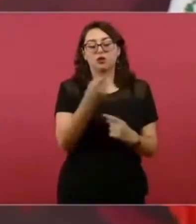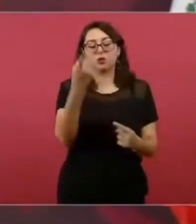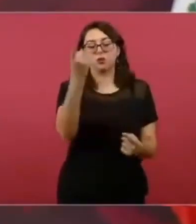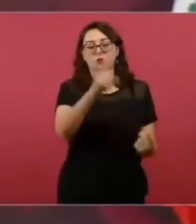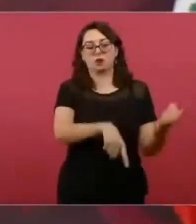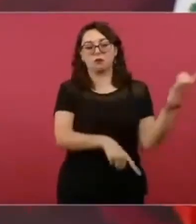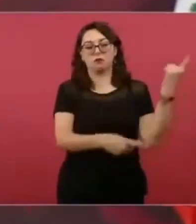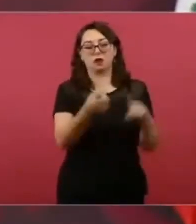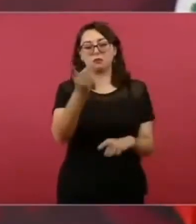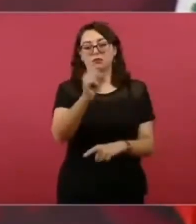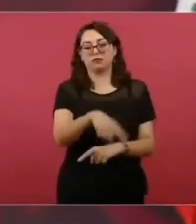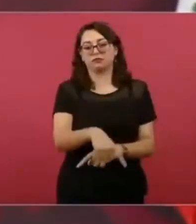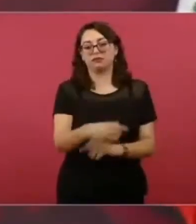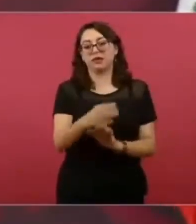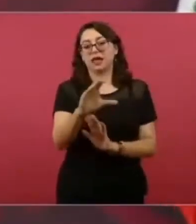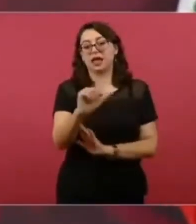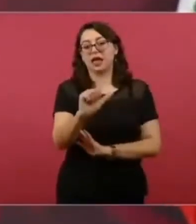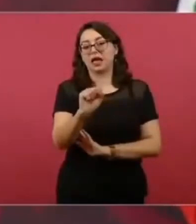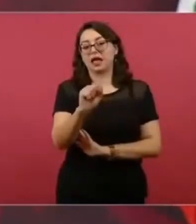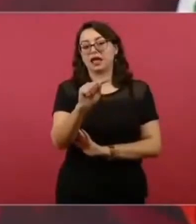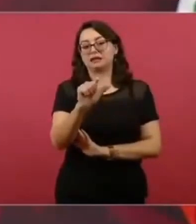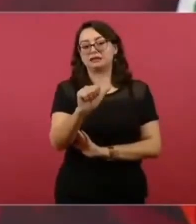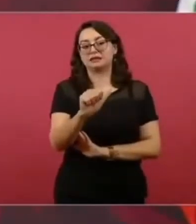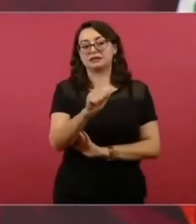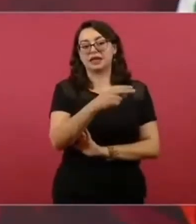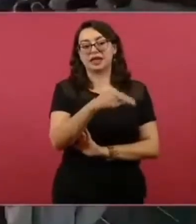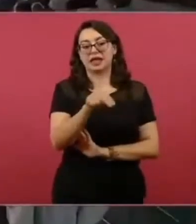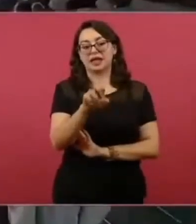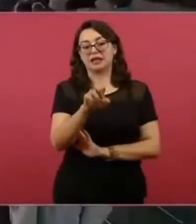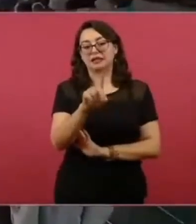Castañeda, Soto, asesor.